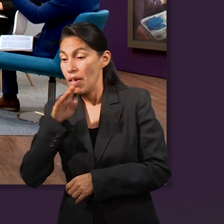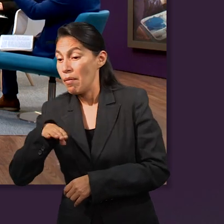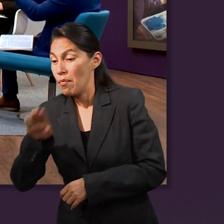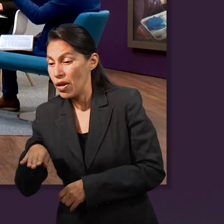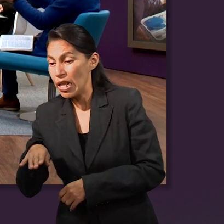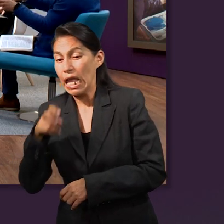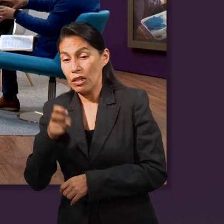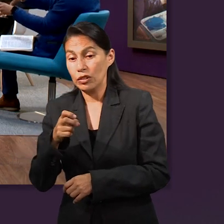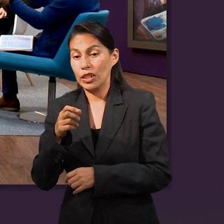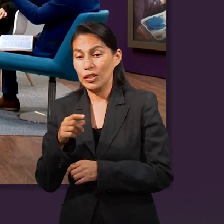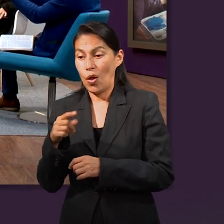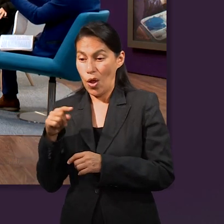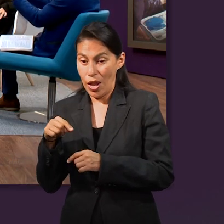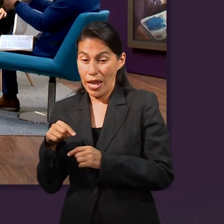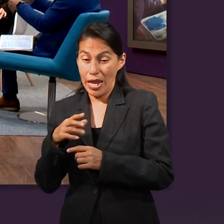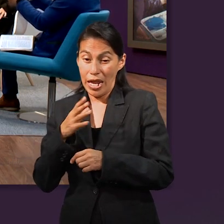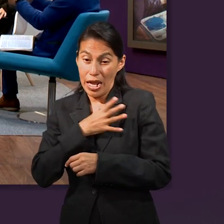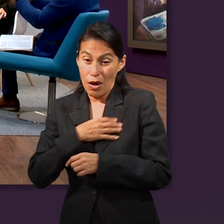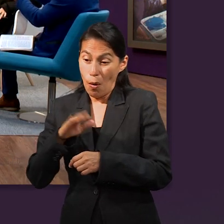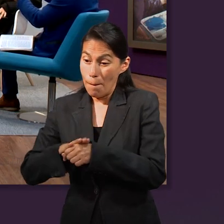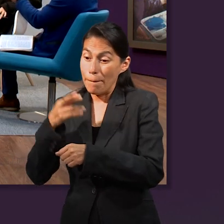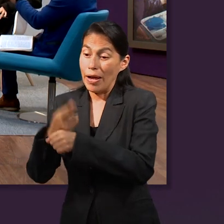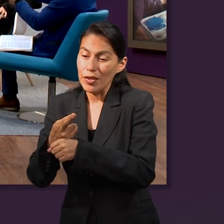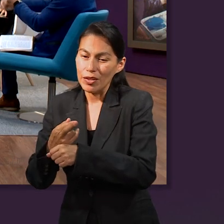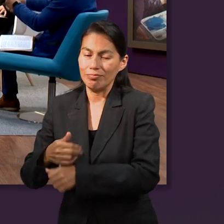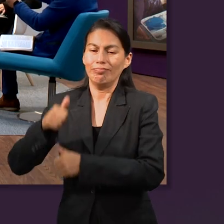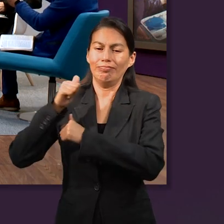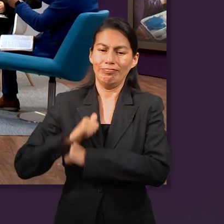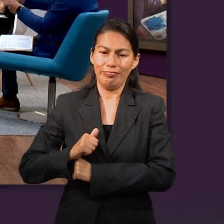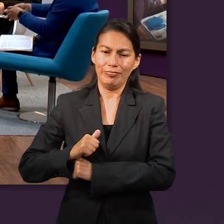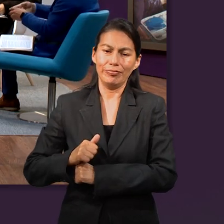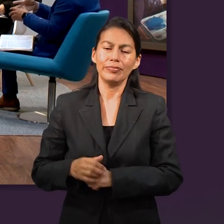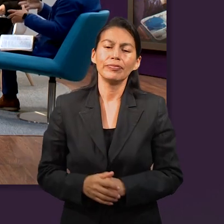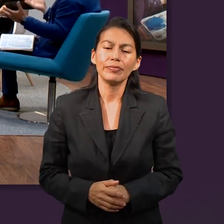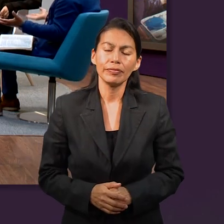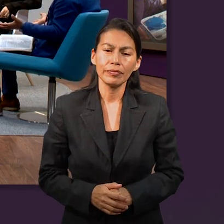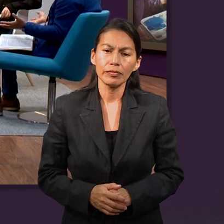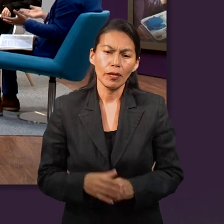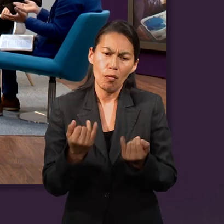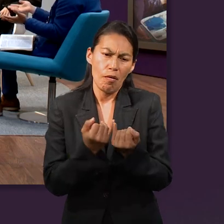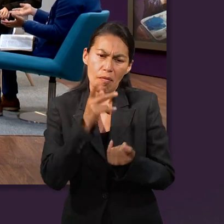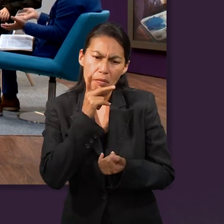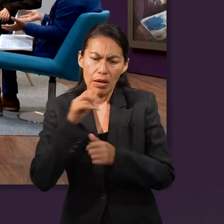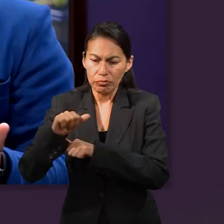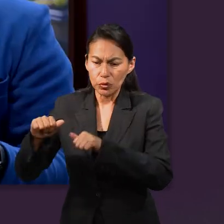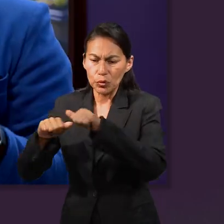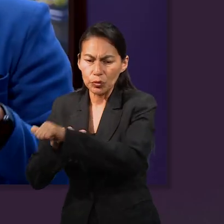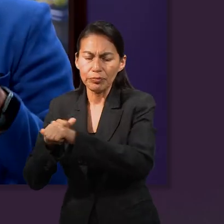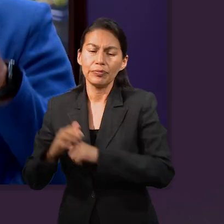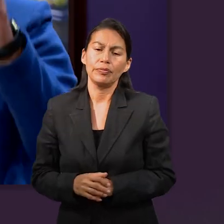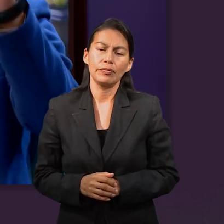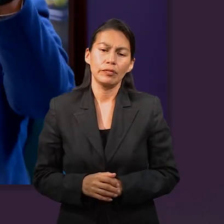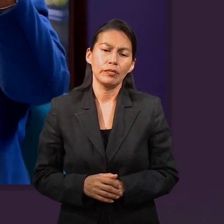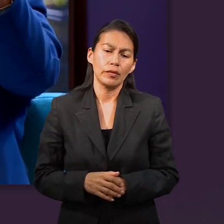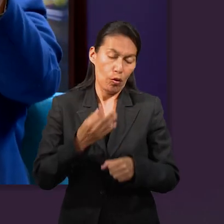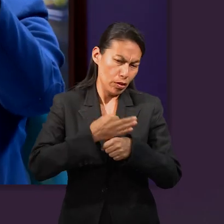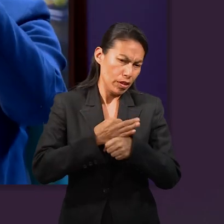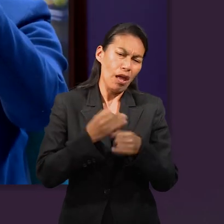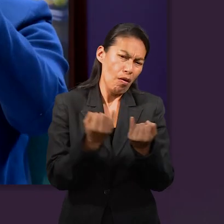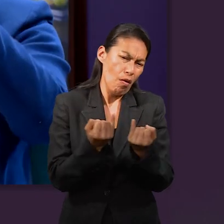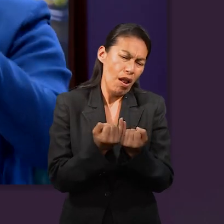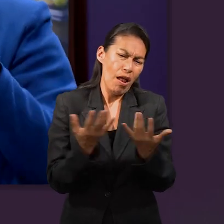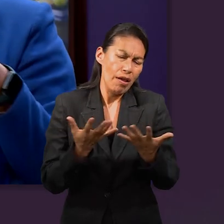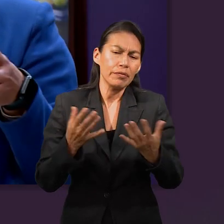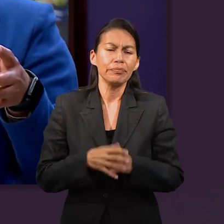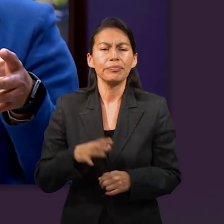el sustituto. Por eso era el primogénito, era el primero, el principal. Y en la actualidad también se ve cuando hay en los